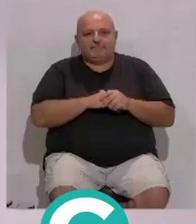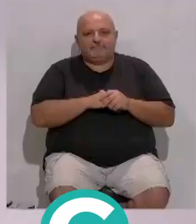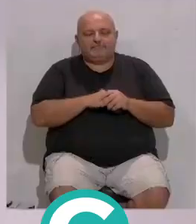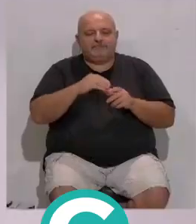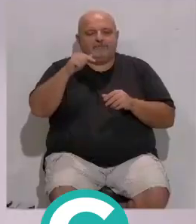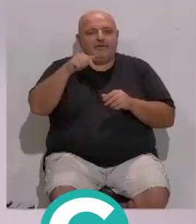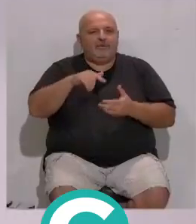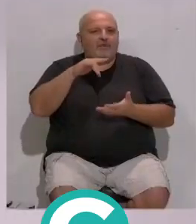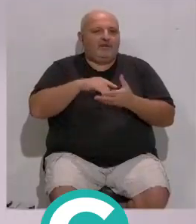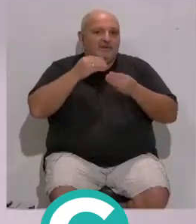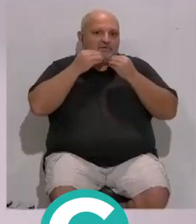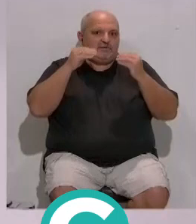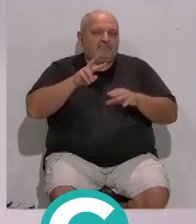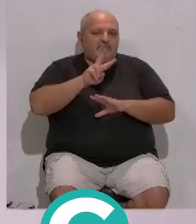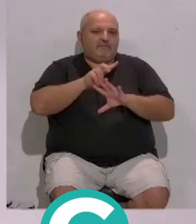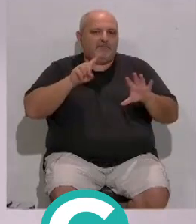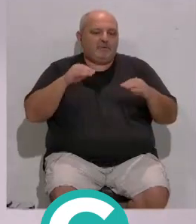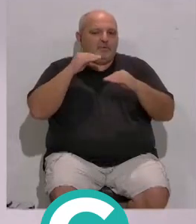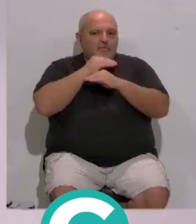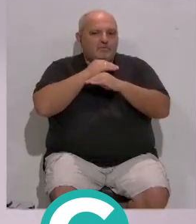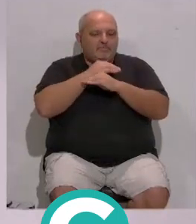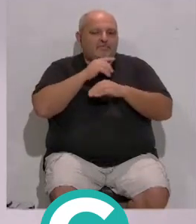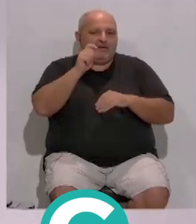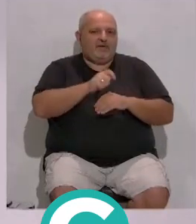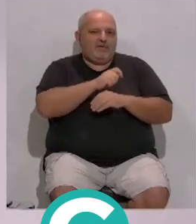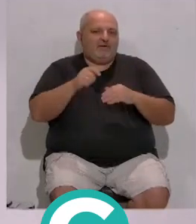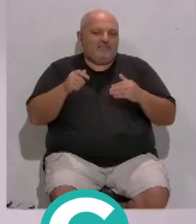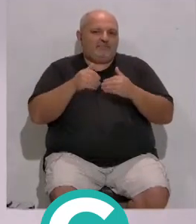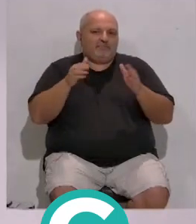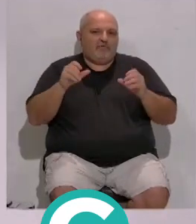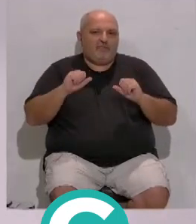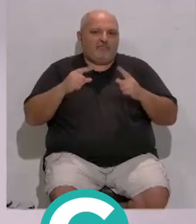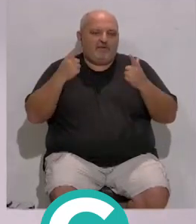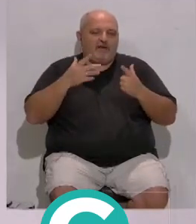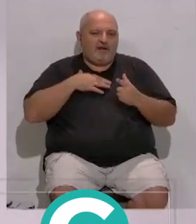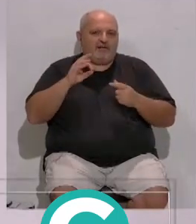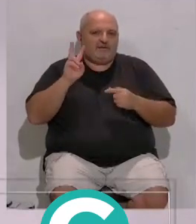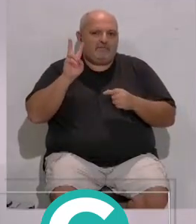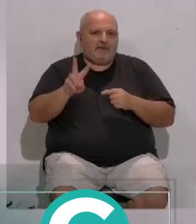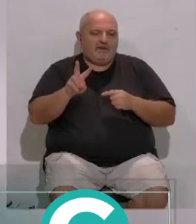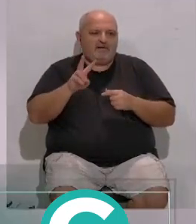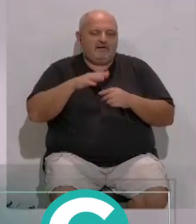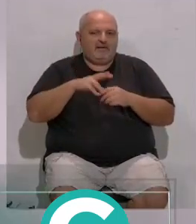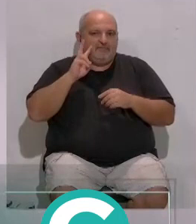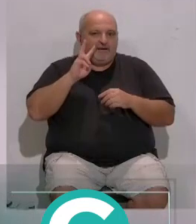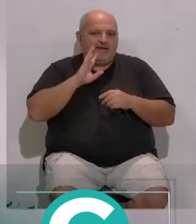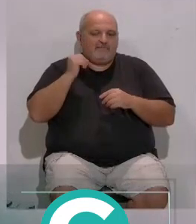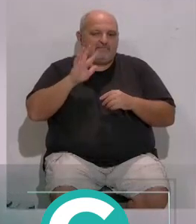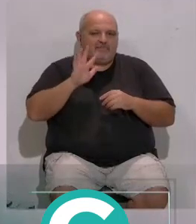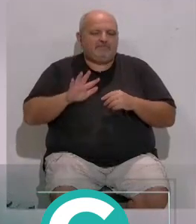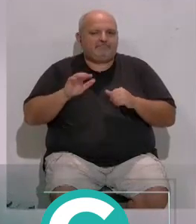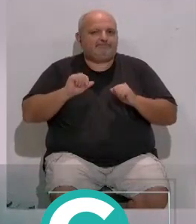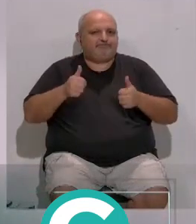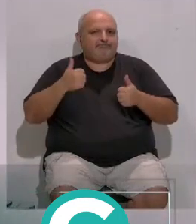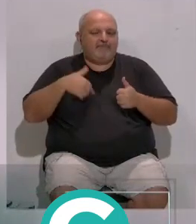...hoy un día histórico, 26 de octubre... ...se inaugura este transporte, este Tram Bahía... ...que han visto en imágenes... ...la